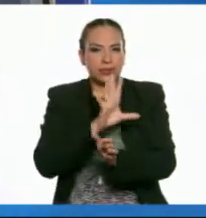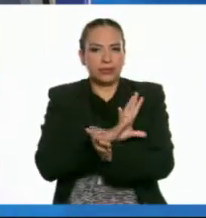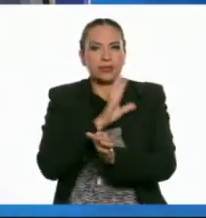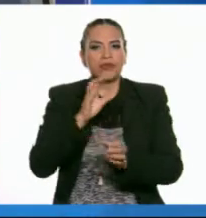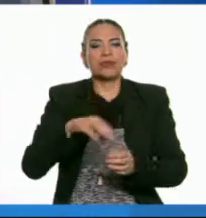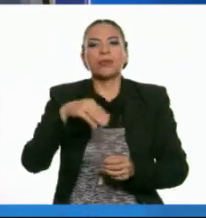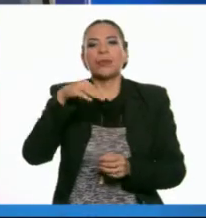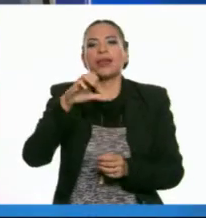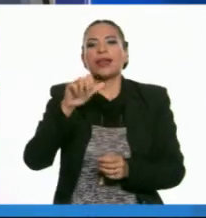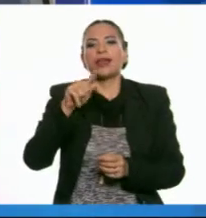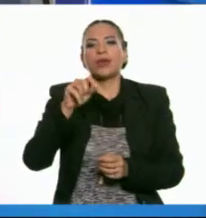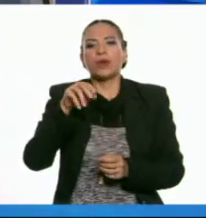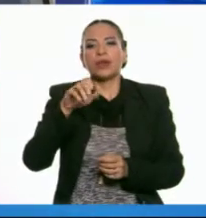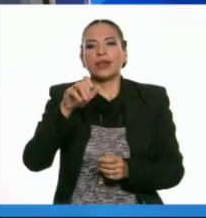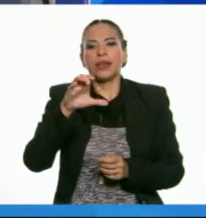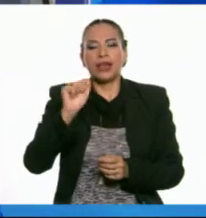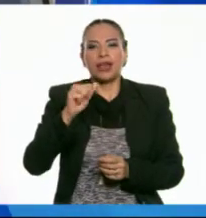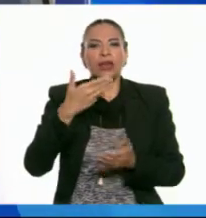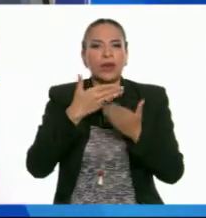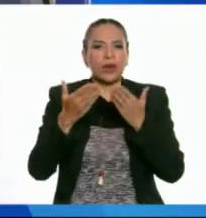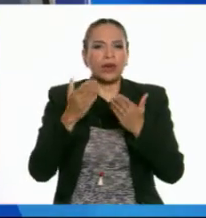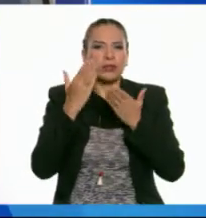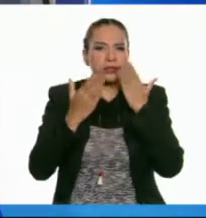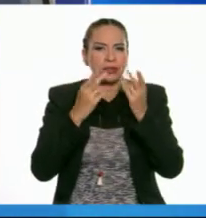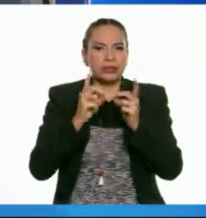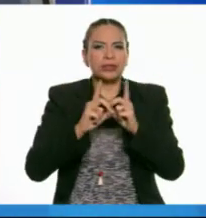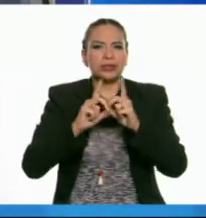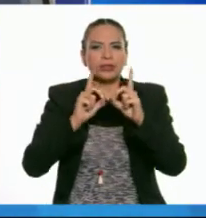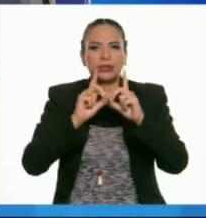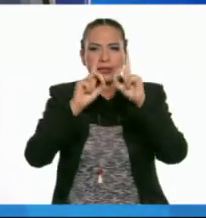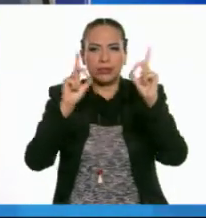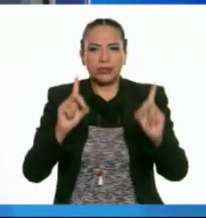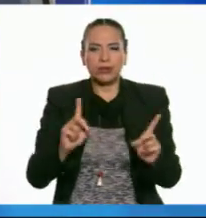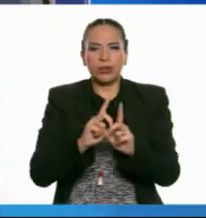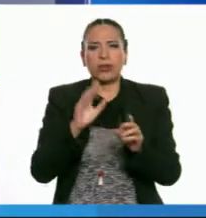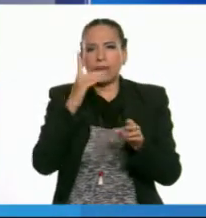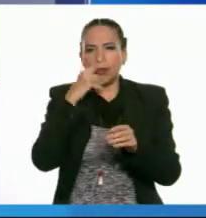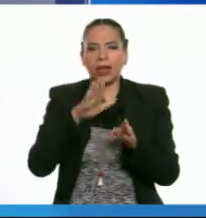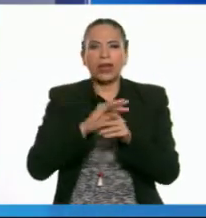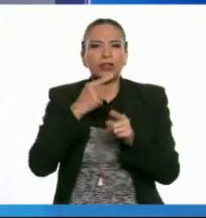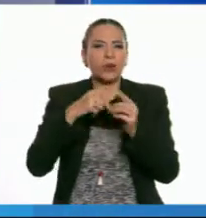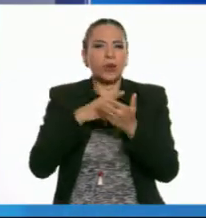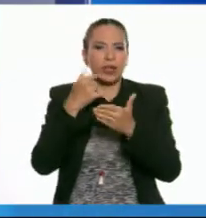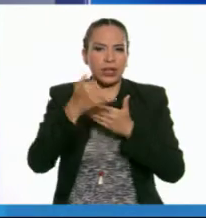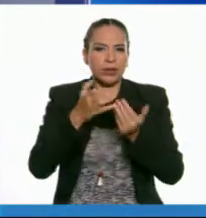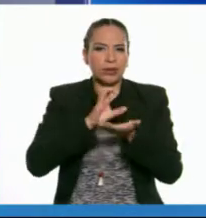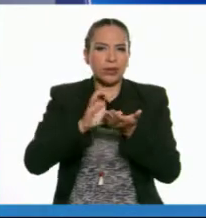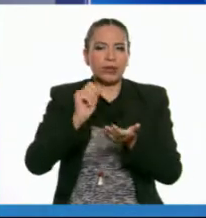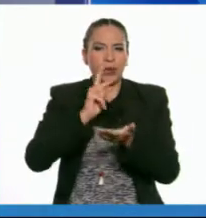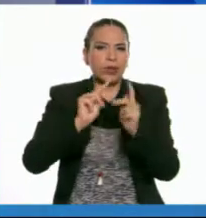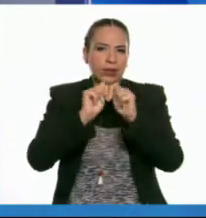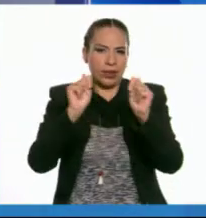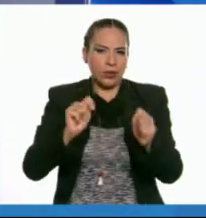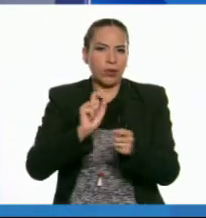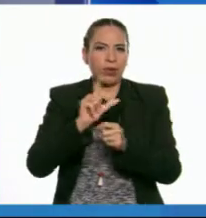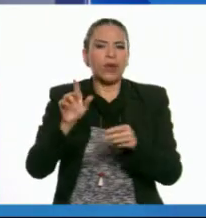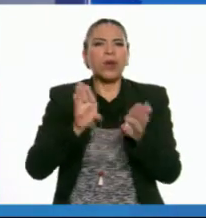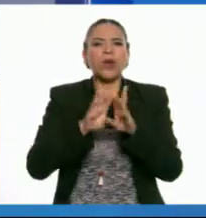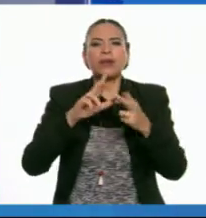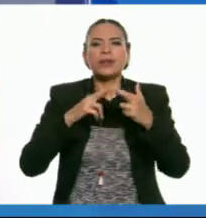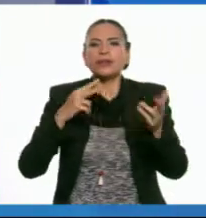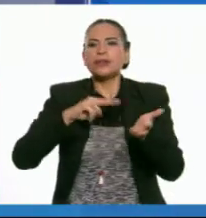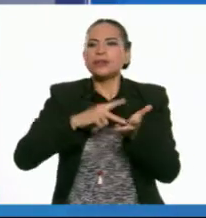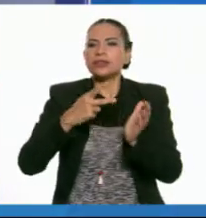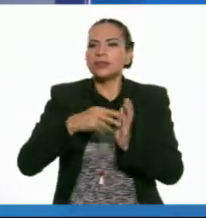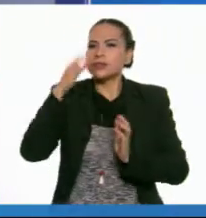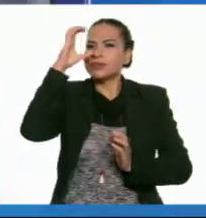actualmente me encuentro tomando un diplomado sobre proyectos de inversión para obtener mi título profesional. ¿Cómo se relacionan las ingenierías con